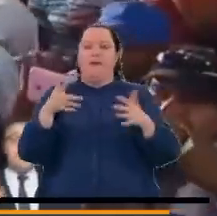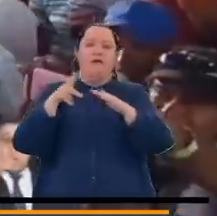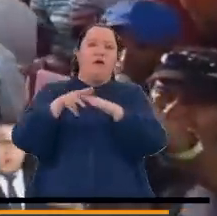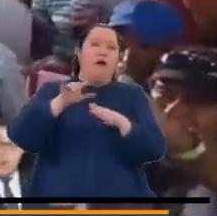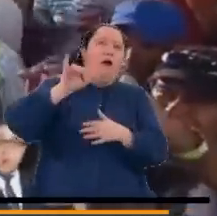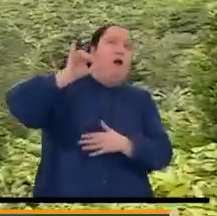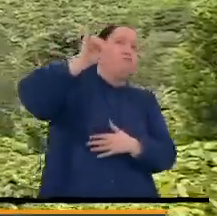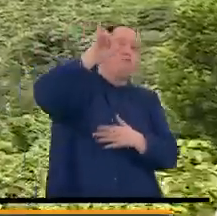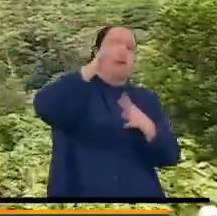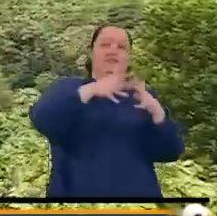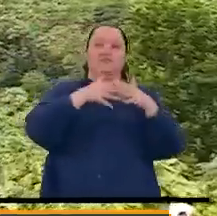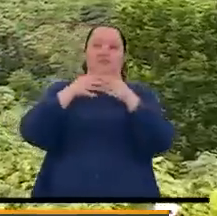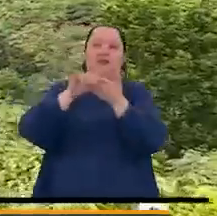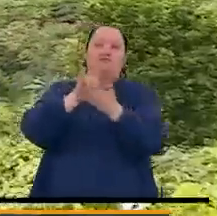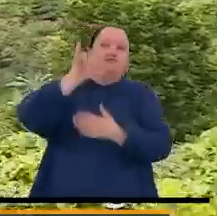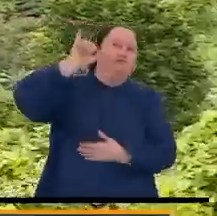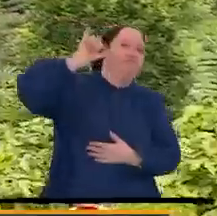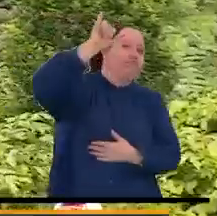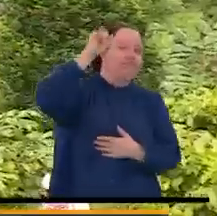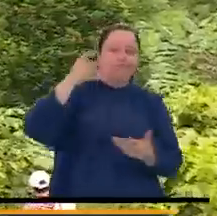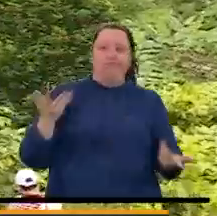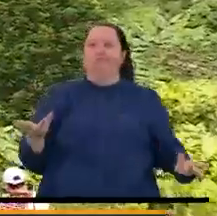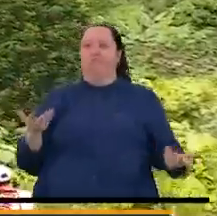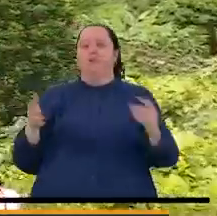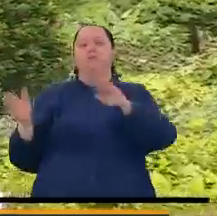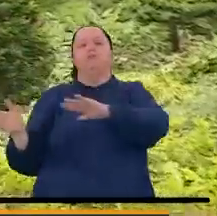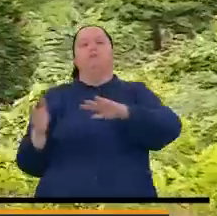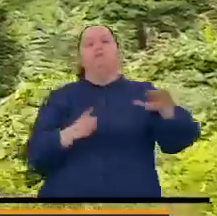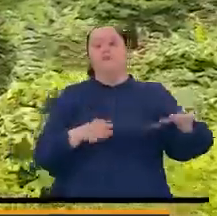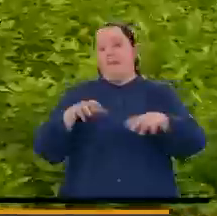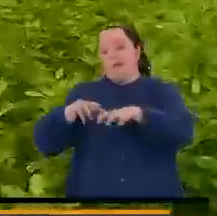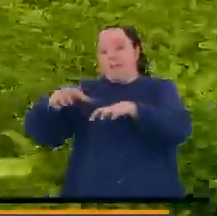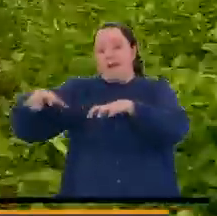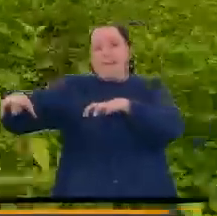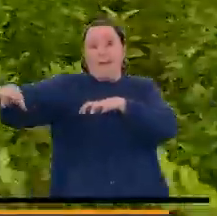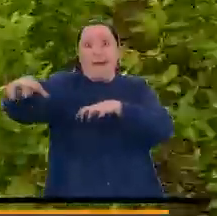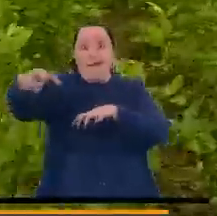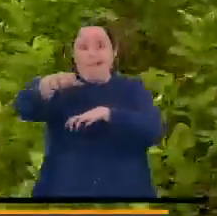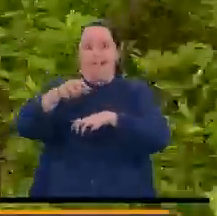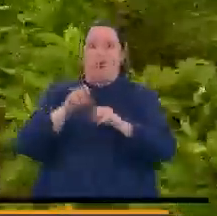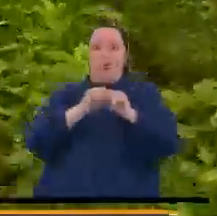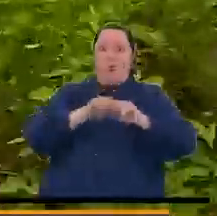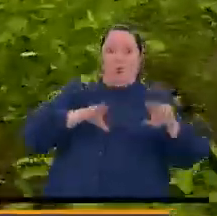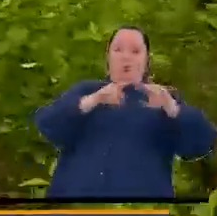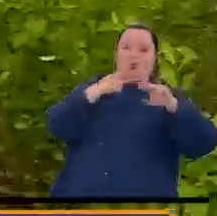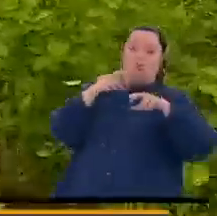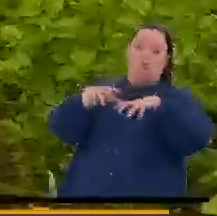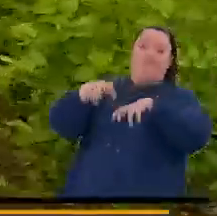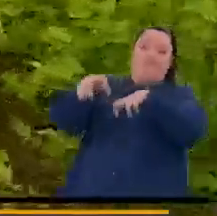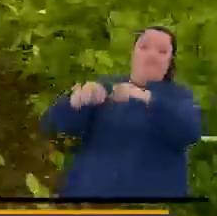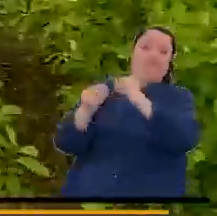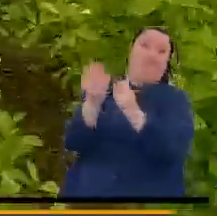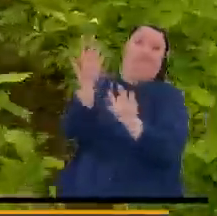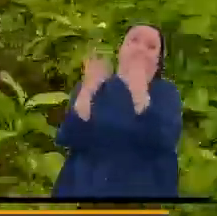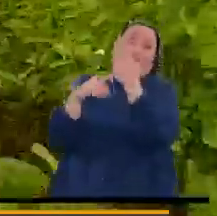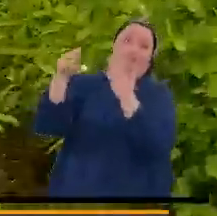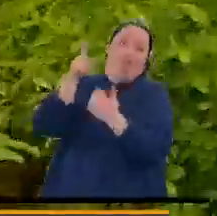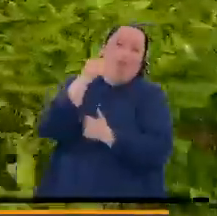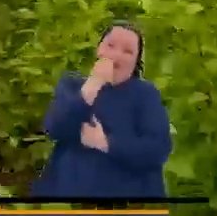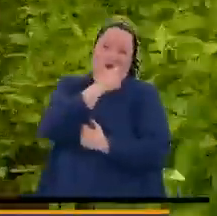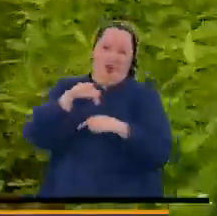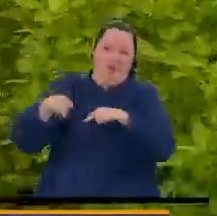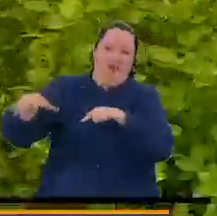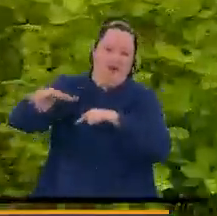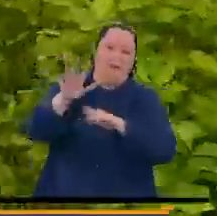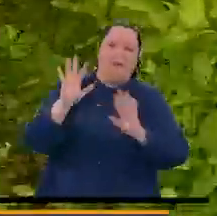New York. Ante el creciente número de hectáreas de coca sembrada, según la ONU, el panorama para estos campesinos es crítico